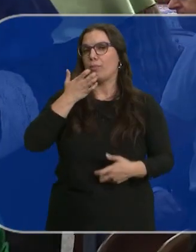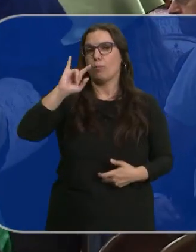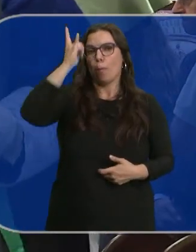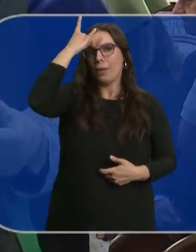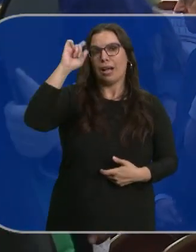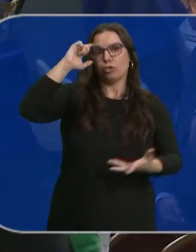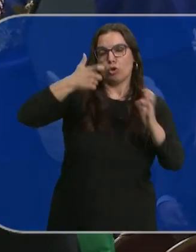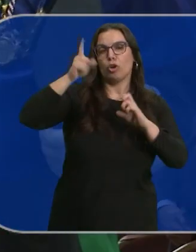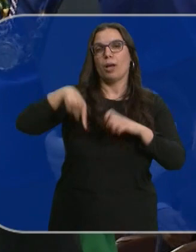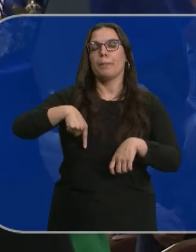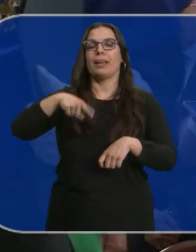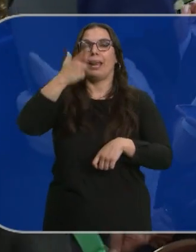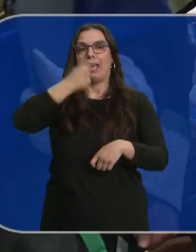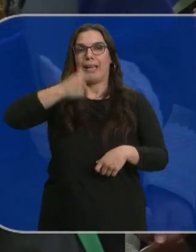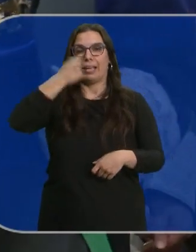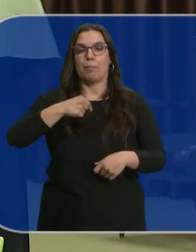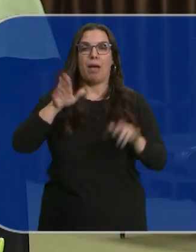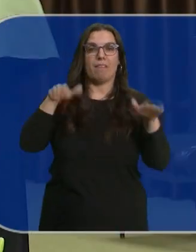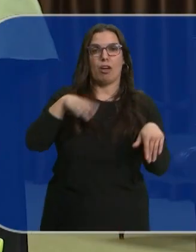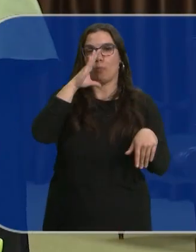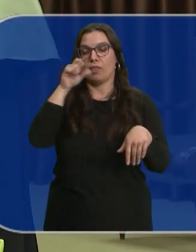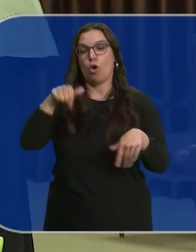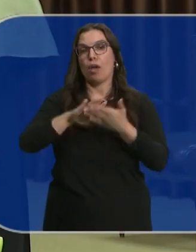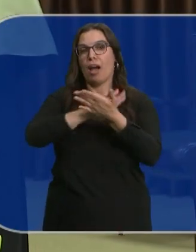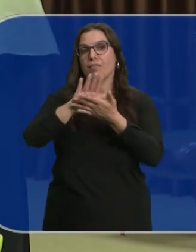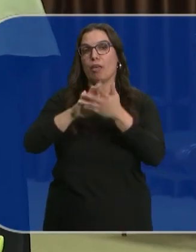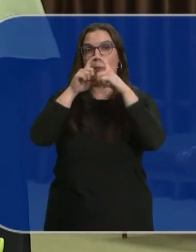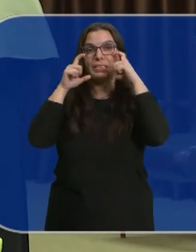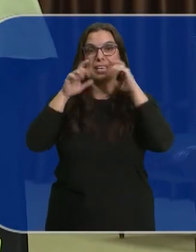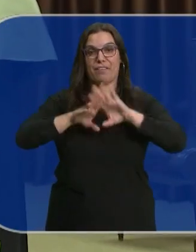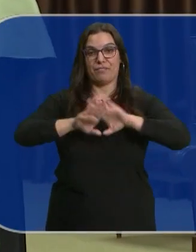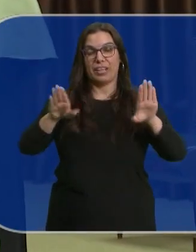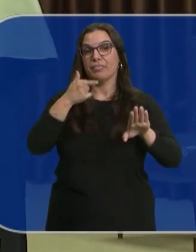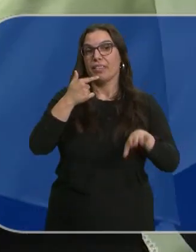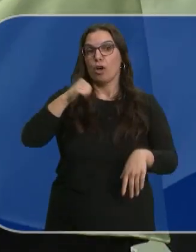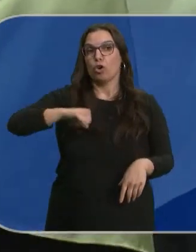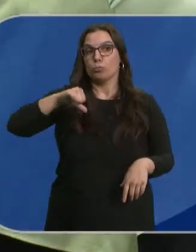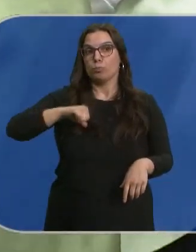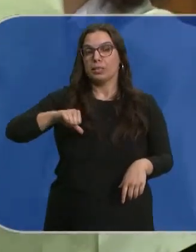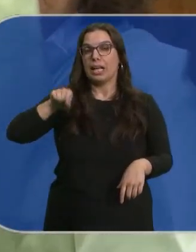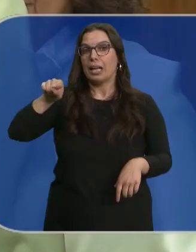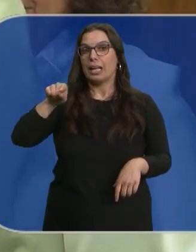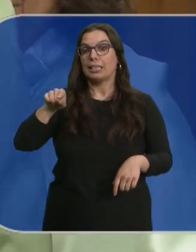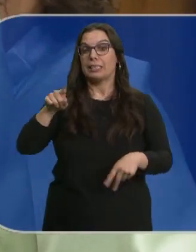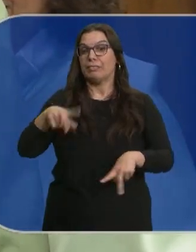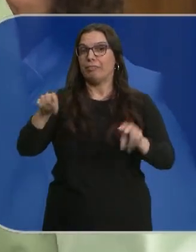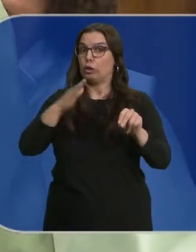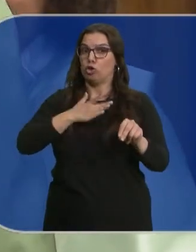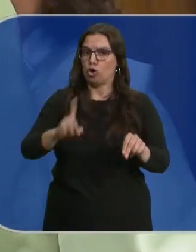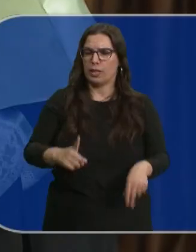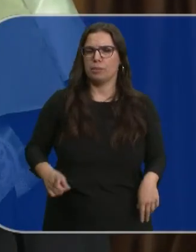gripes aviar y porcina. Hoy se ha referido al fin de las mascarillas para explicar que en los hospitales no comparte su retirada.